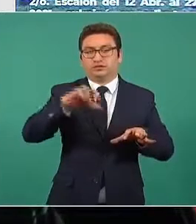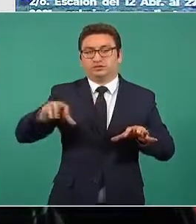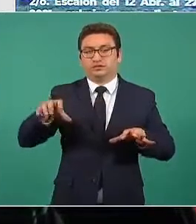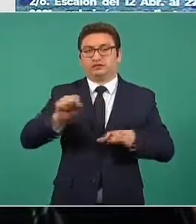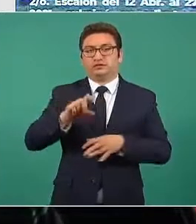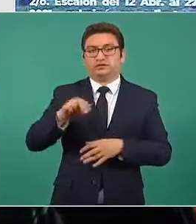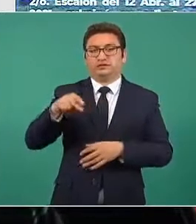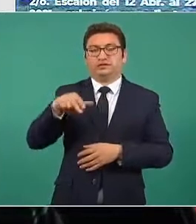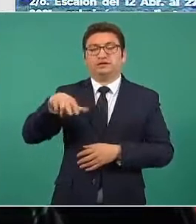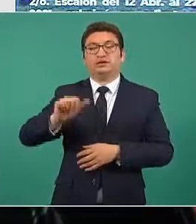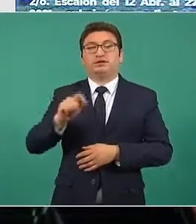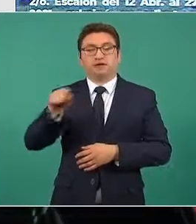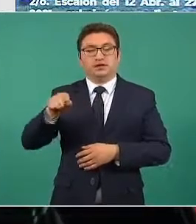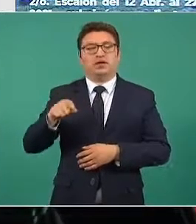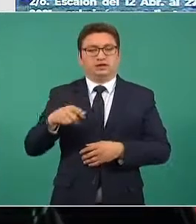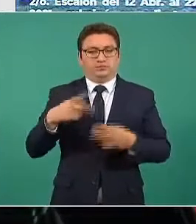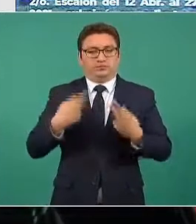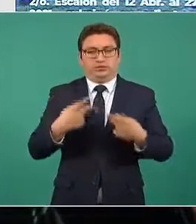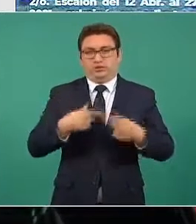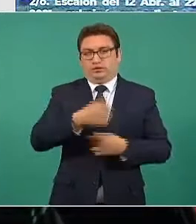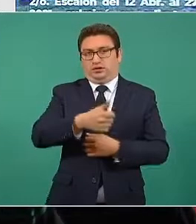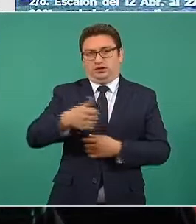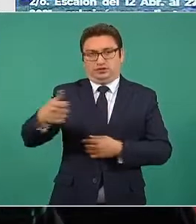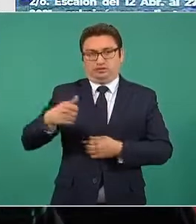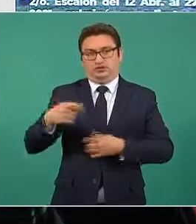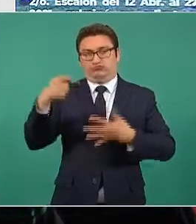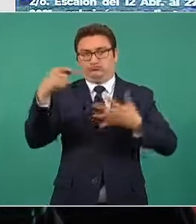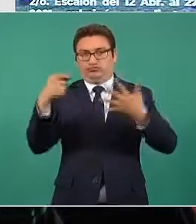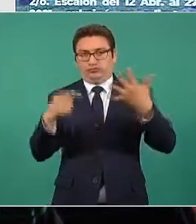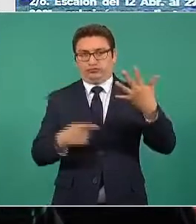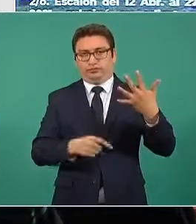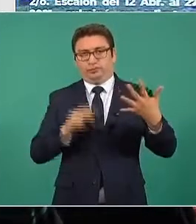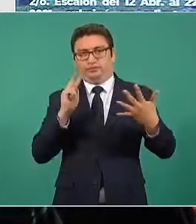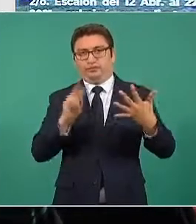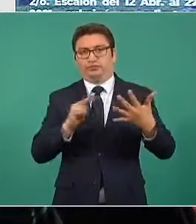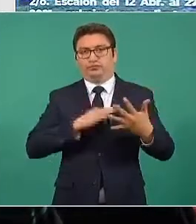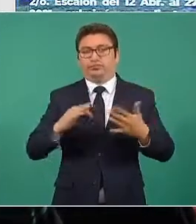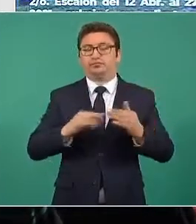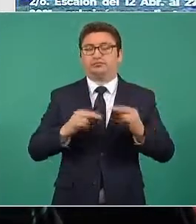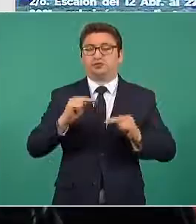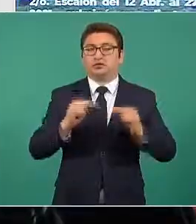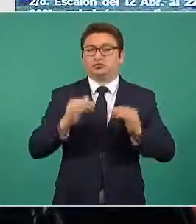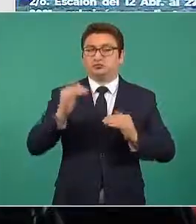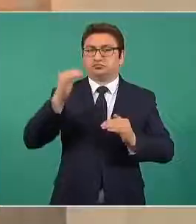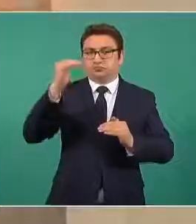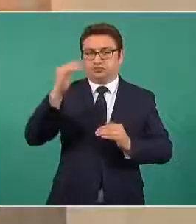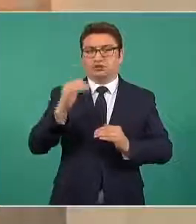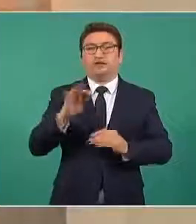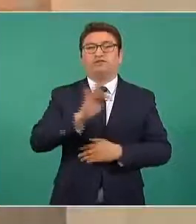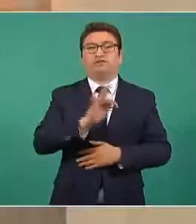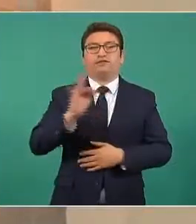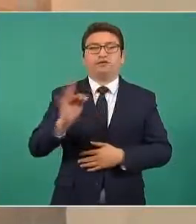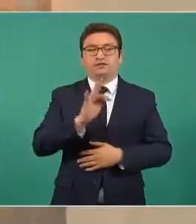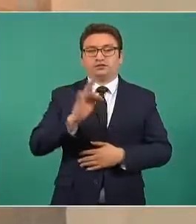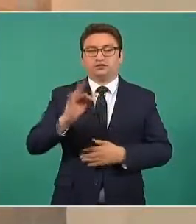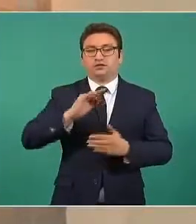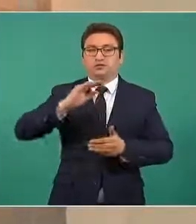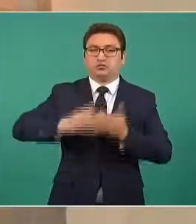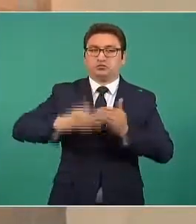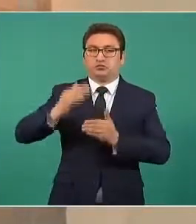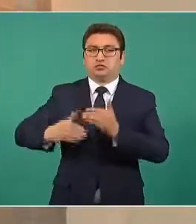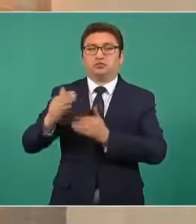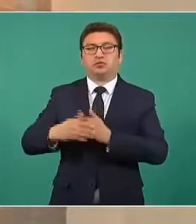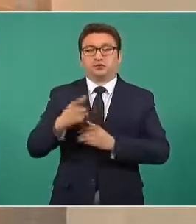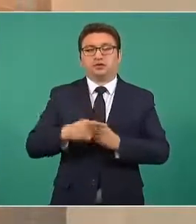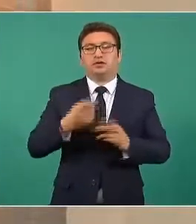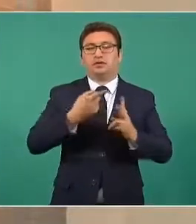con los efectivos que están señalados en cada uno de los escalones y las fechas en que van a concluir.